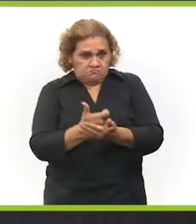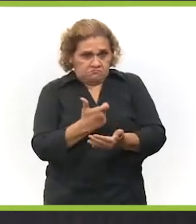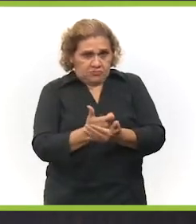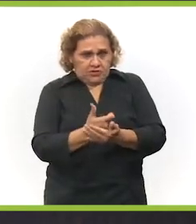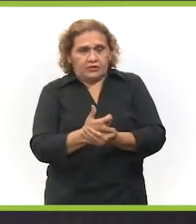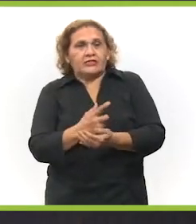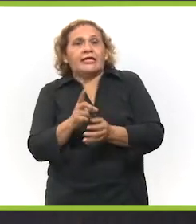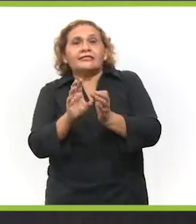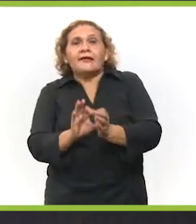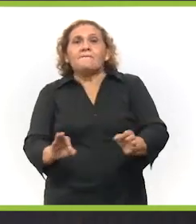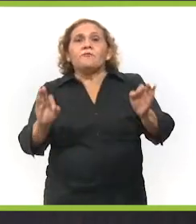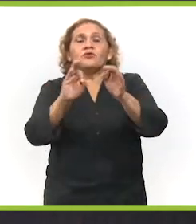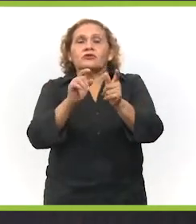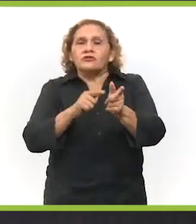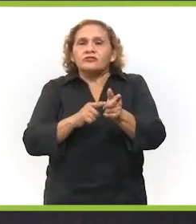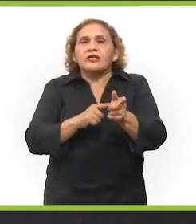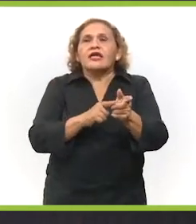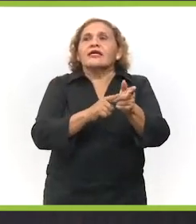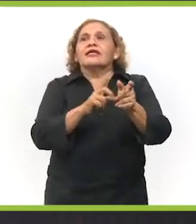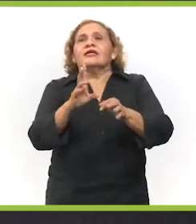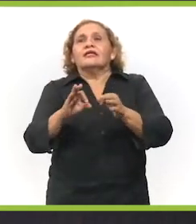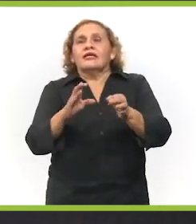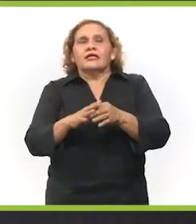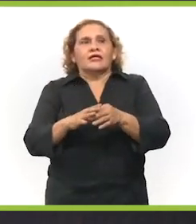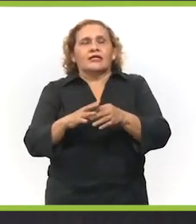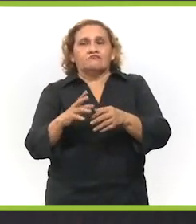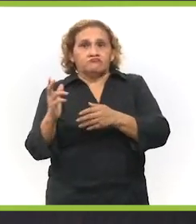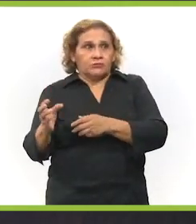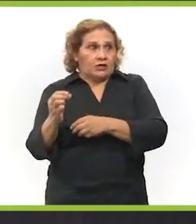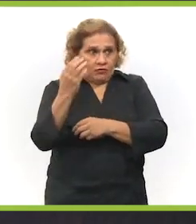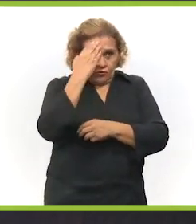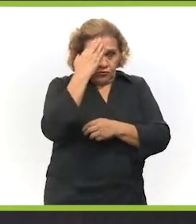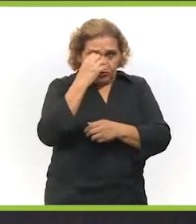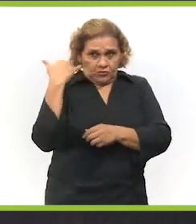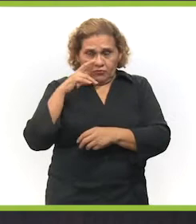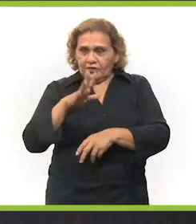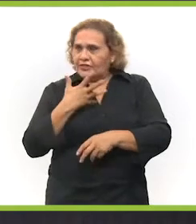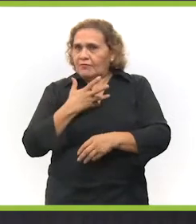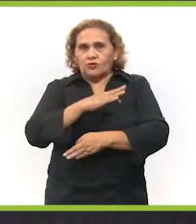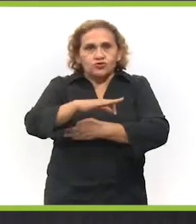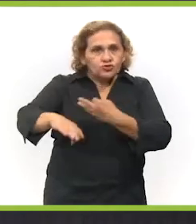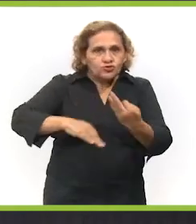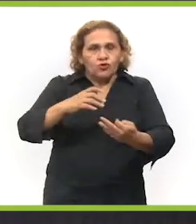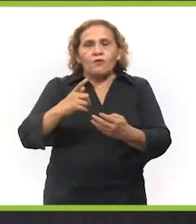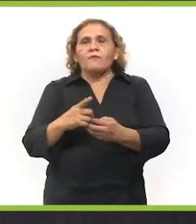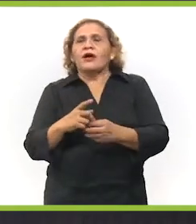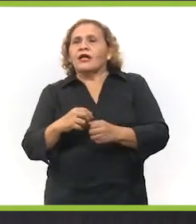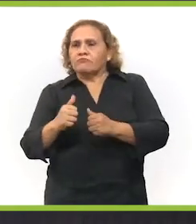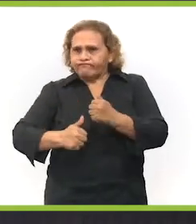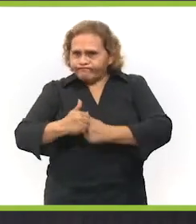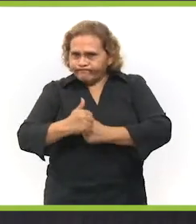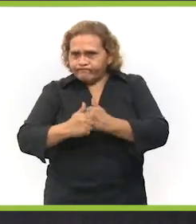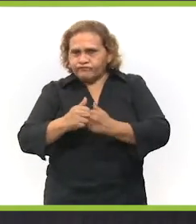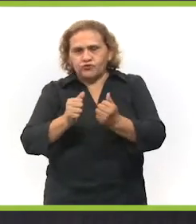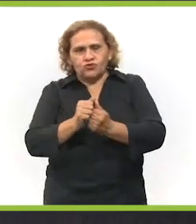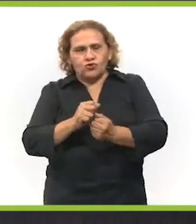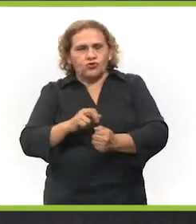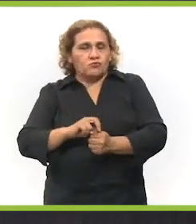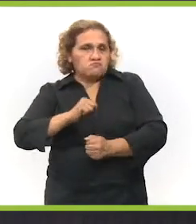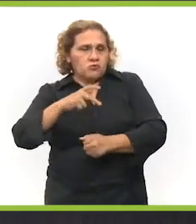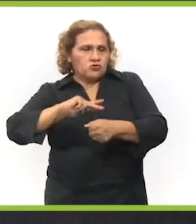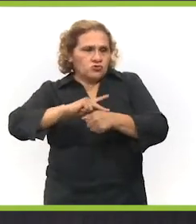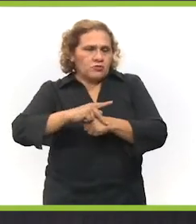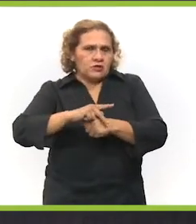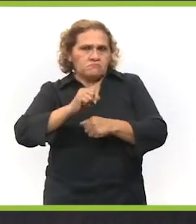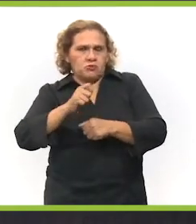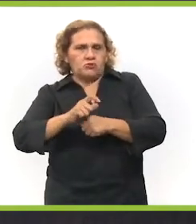empleos, de generación de inversiones, y por eso es importantísimo seguir saliendo a promover a Yucatán, porque tenemos todo para competir con los mejores países